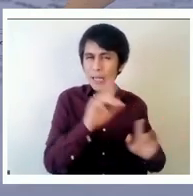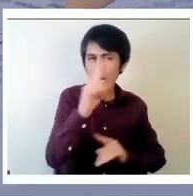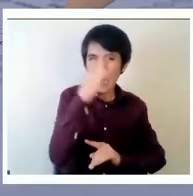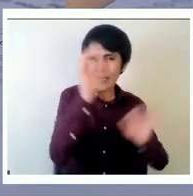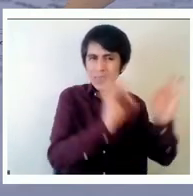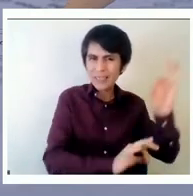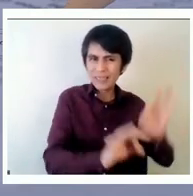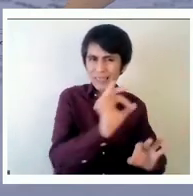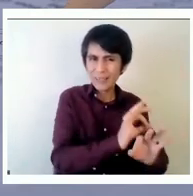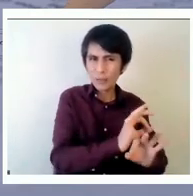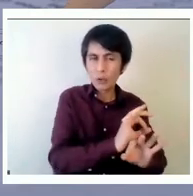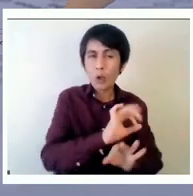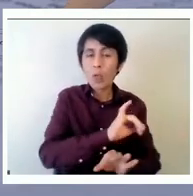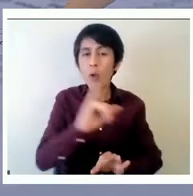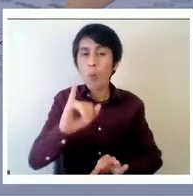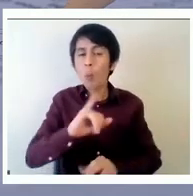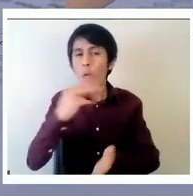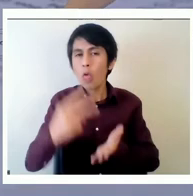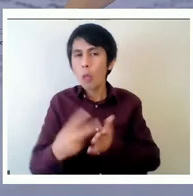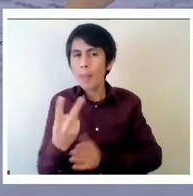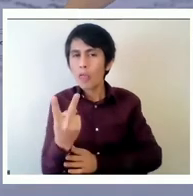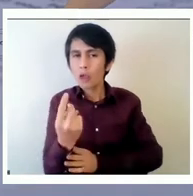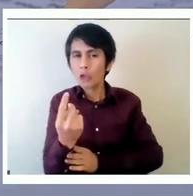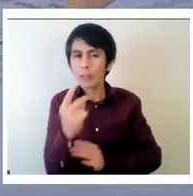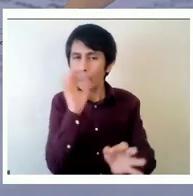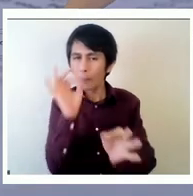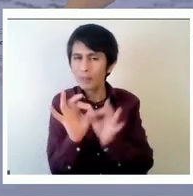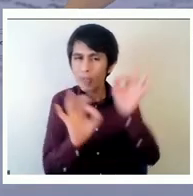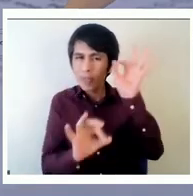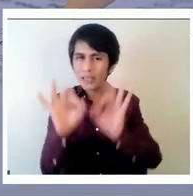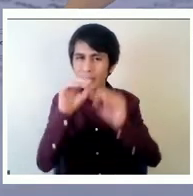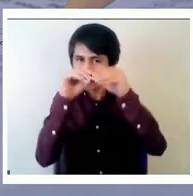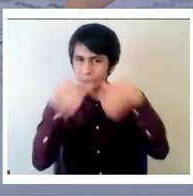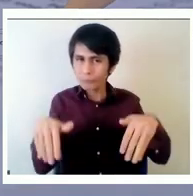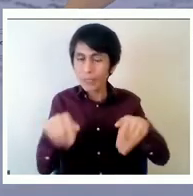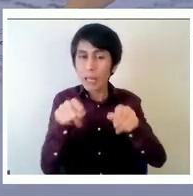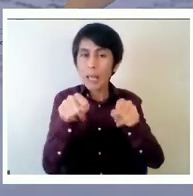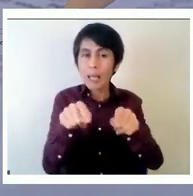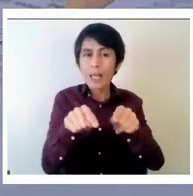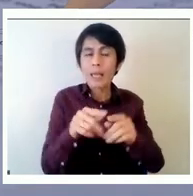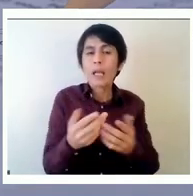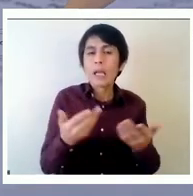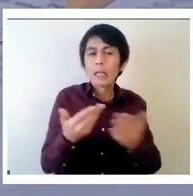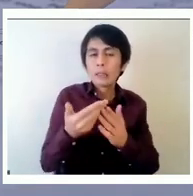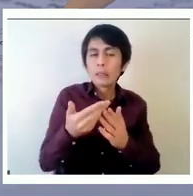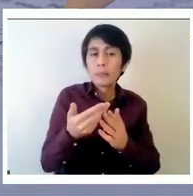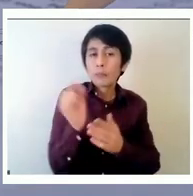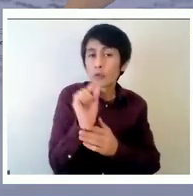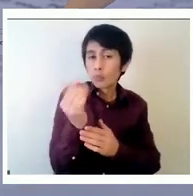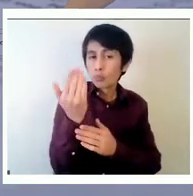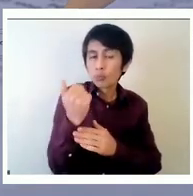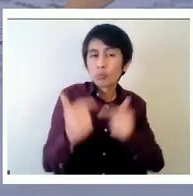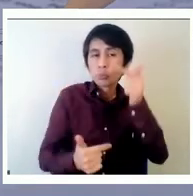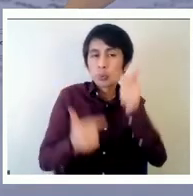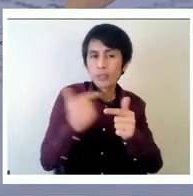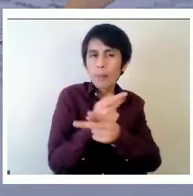su diseño más específico es una de las últimas políticas públicas que en educación que